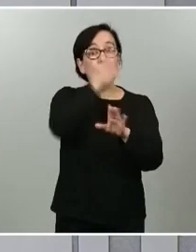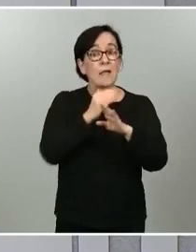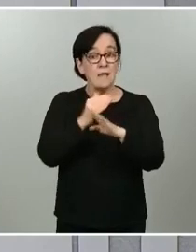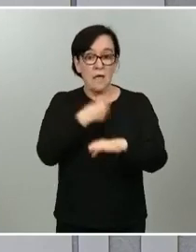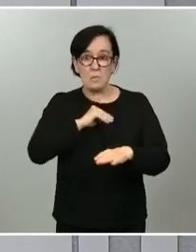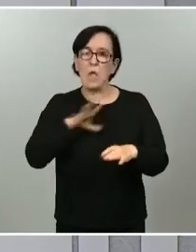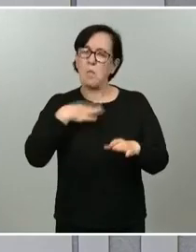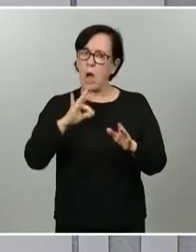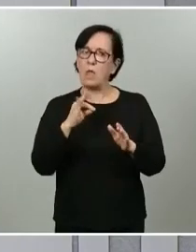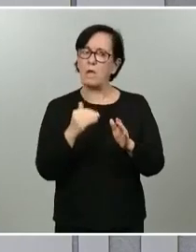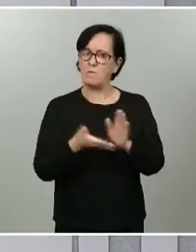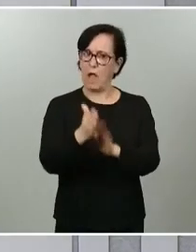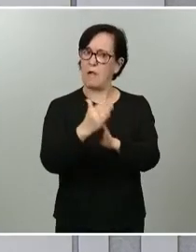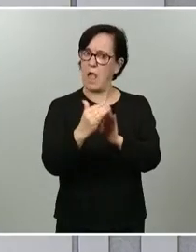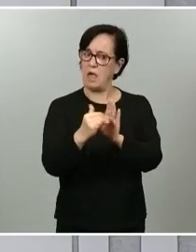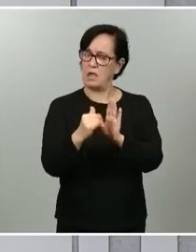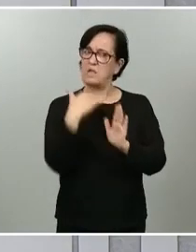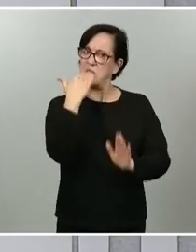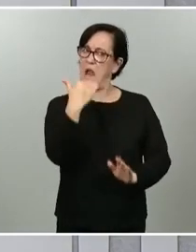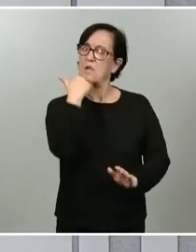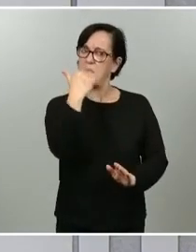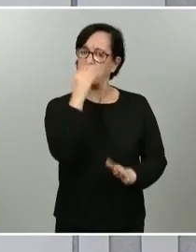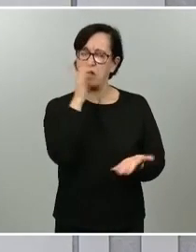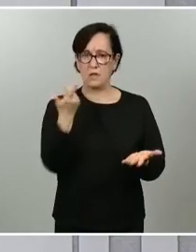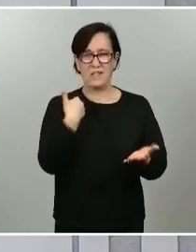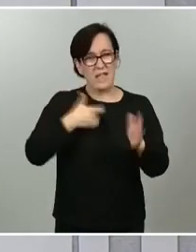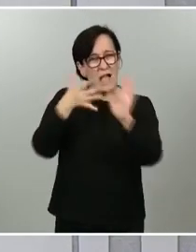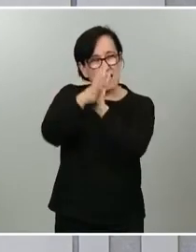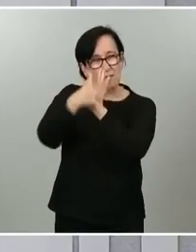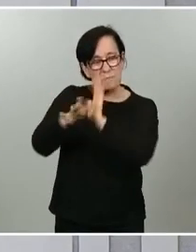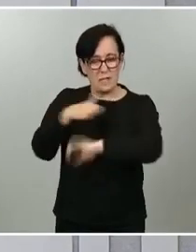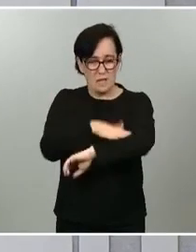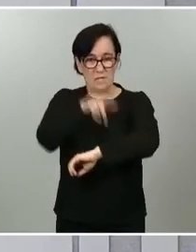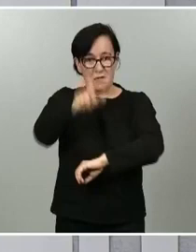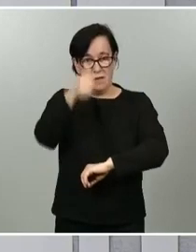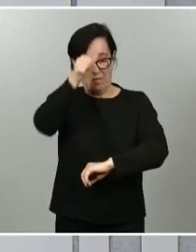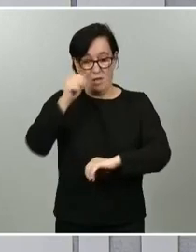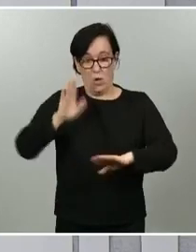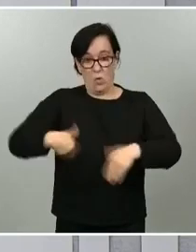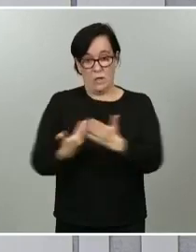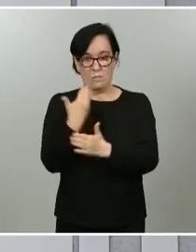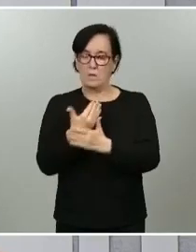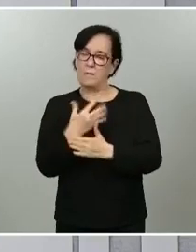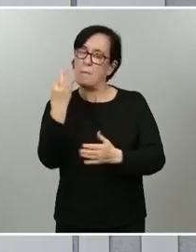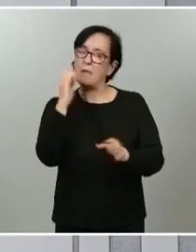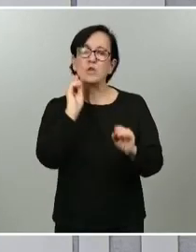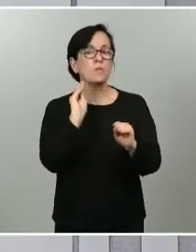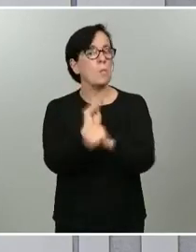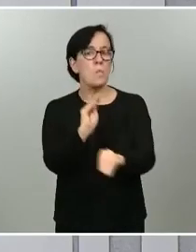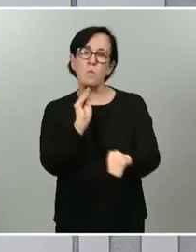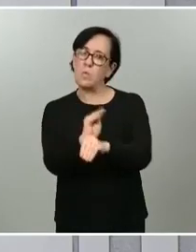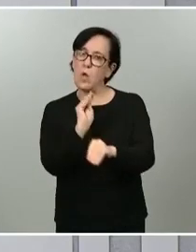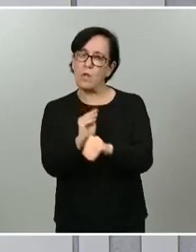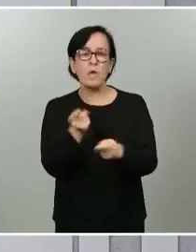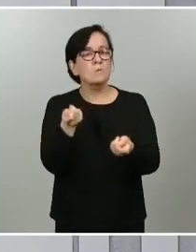próximos a ese cumplimiento, como ha explicado el ministro estos últimos días, ha imperado la prudencia, la precaución